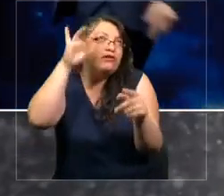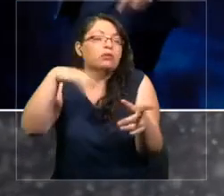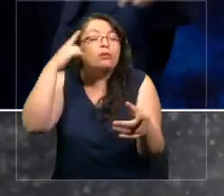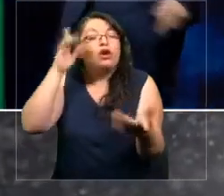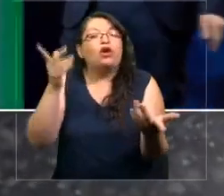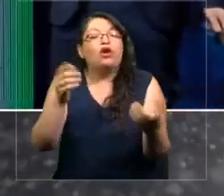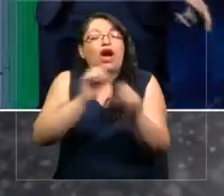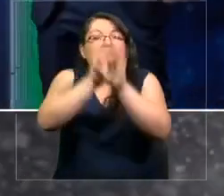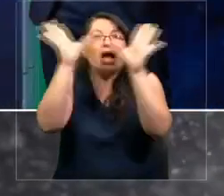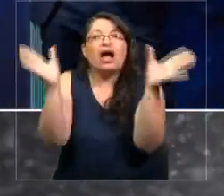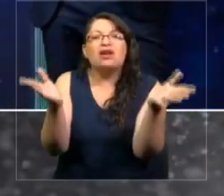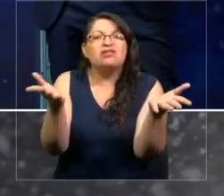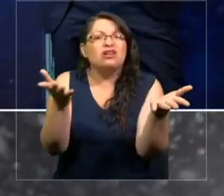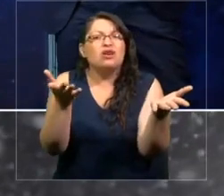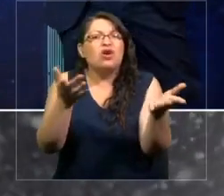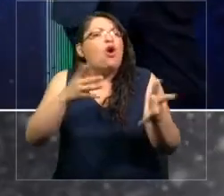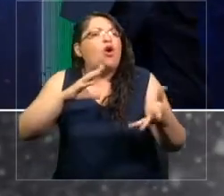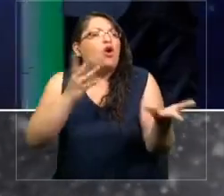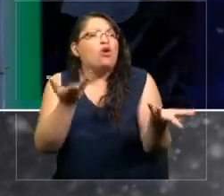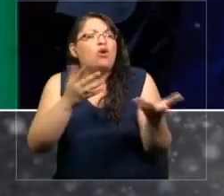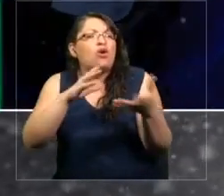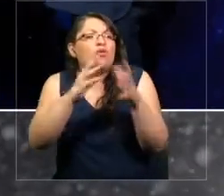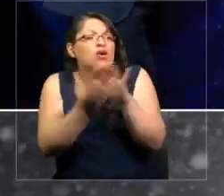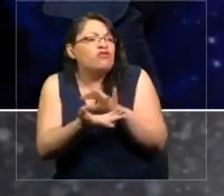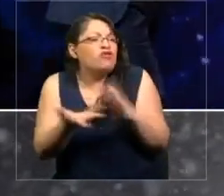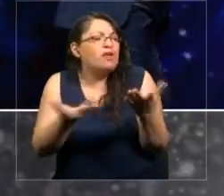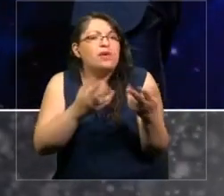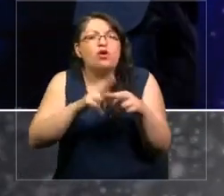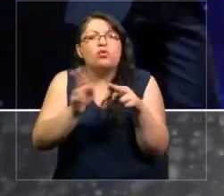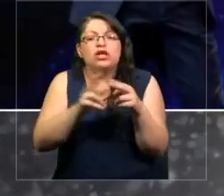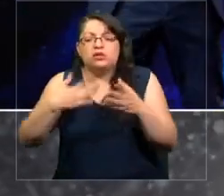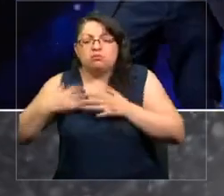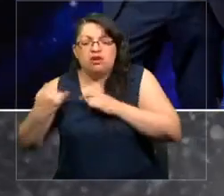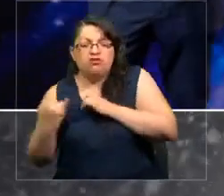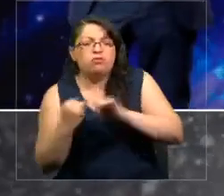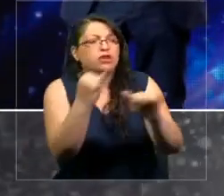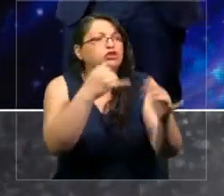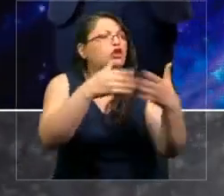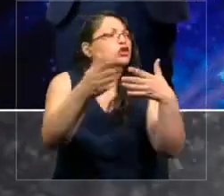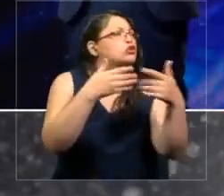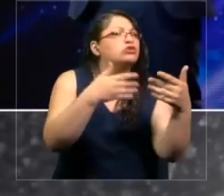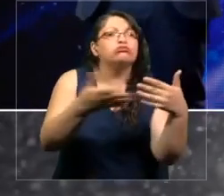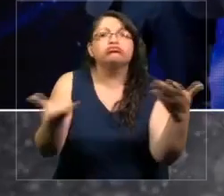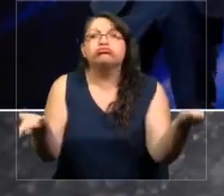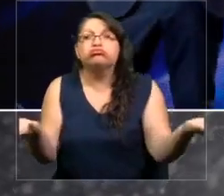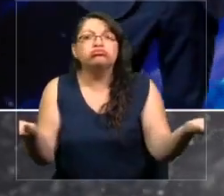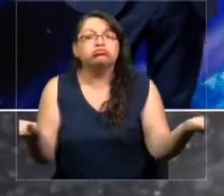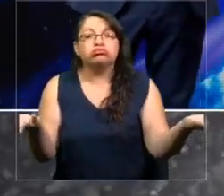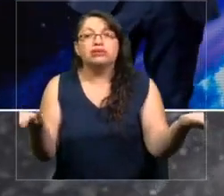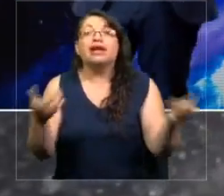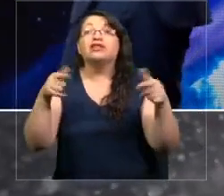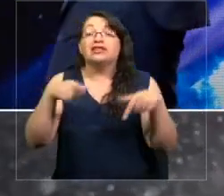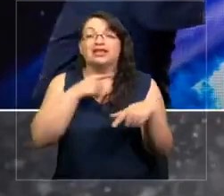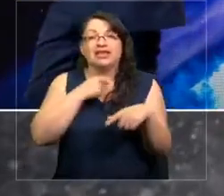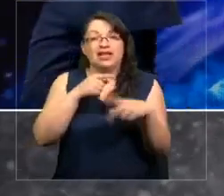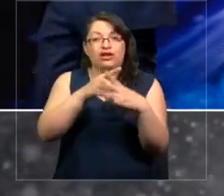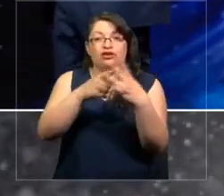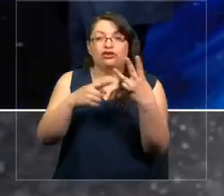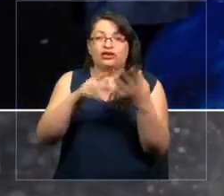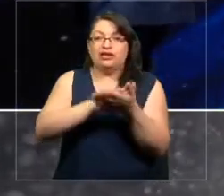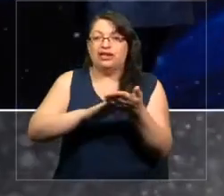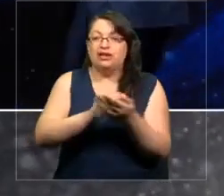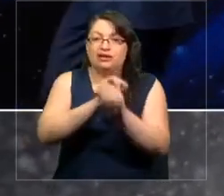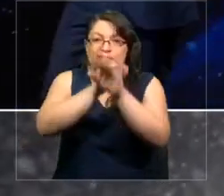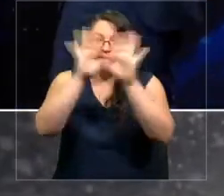demasiado claro cuáles son las formas, hasta dónde llega nuestra información. Entonces, en esta brecha quiero hacer un zoom en tres ejemplos muy